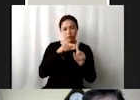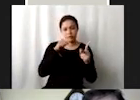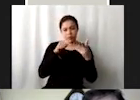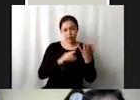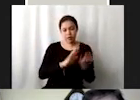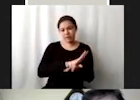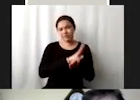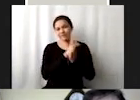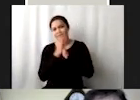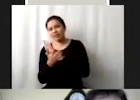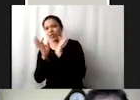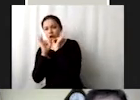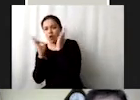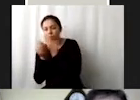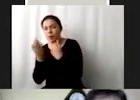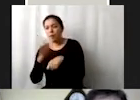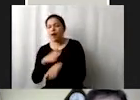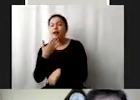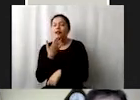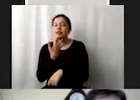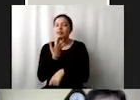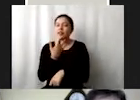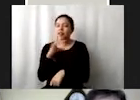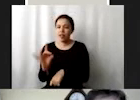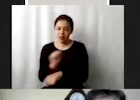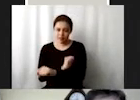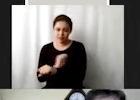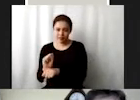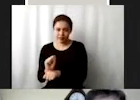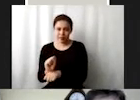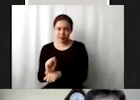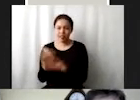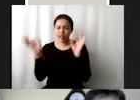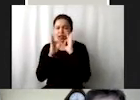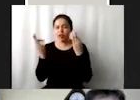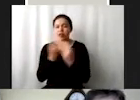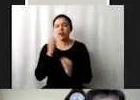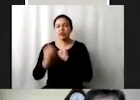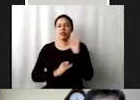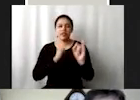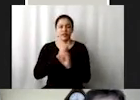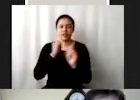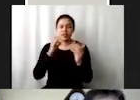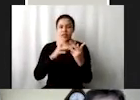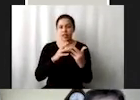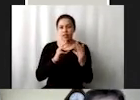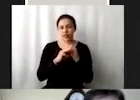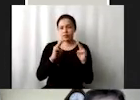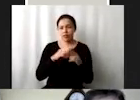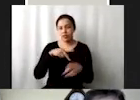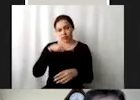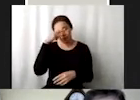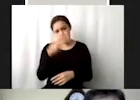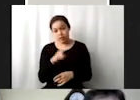mucho más sencilla pero con base en instrumentos internacionales que otra vez a nuestro país están a la par